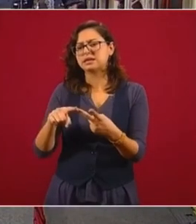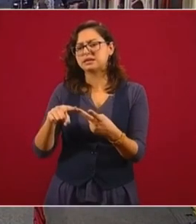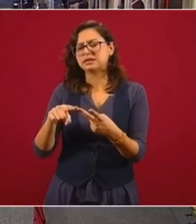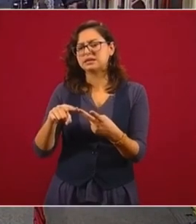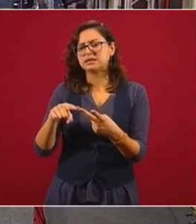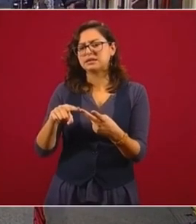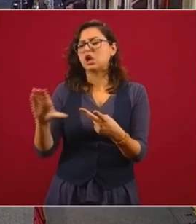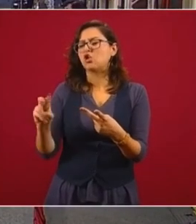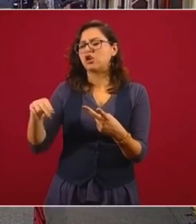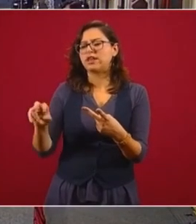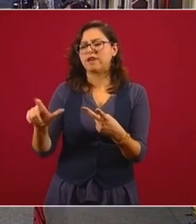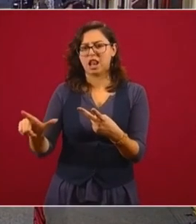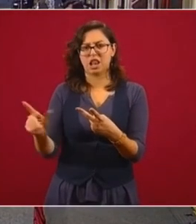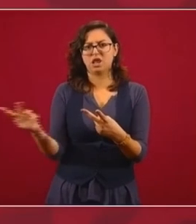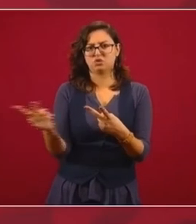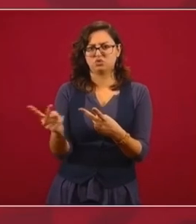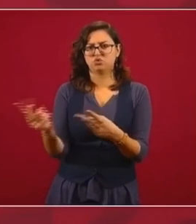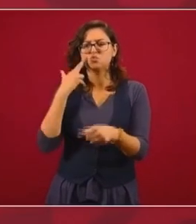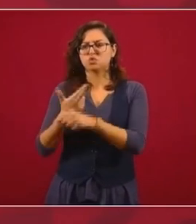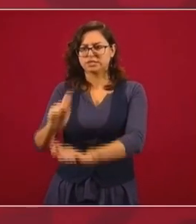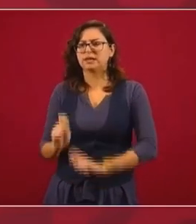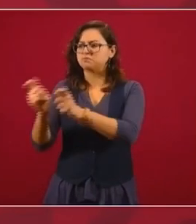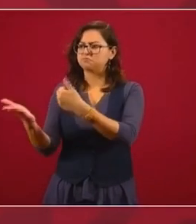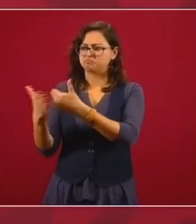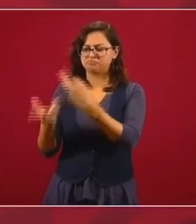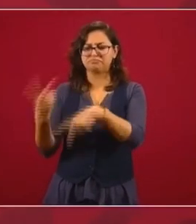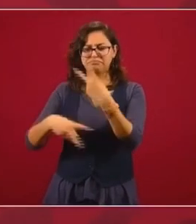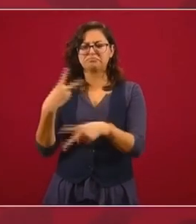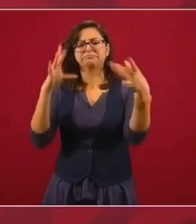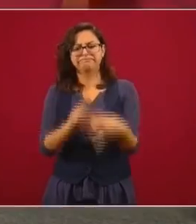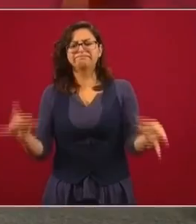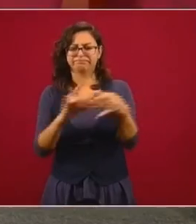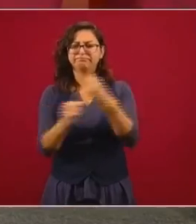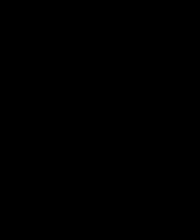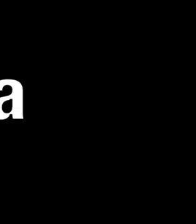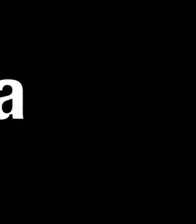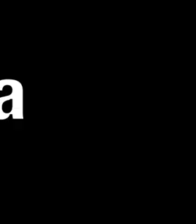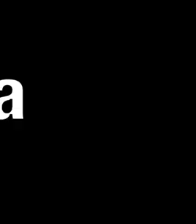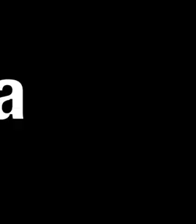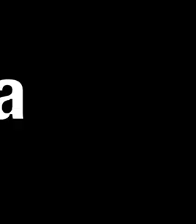Poneval. Entonces, invitarlos para que den una explicación de lo que están haciendo.